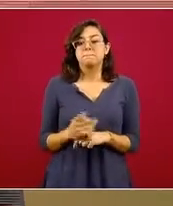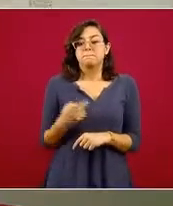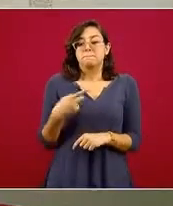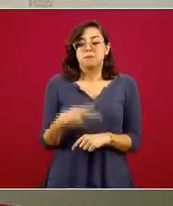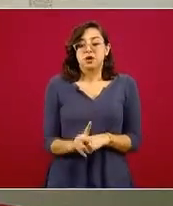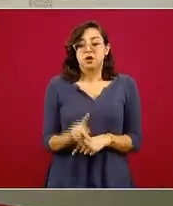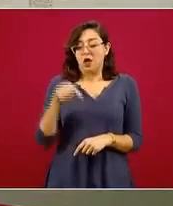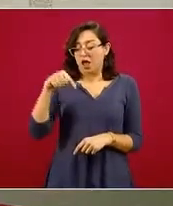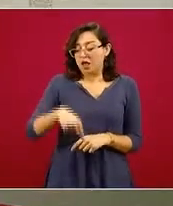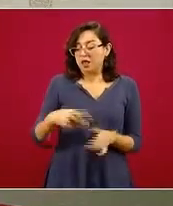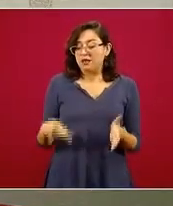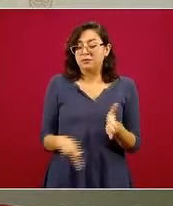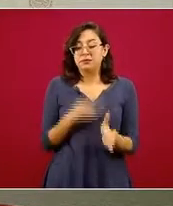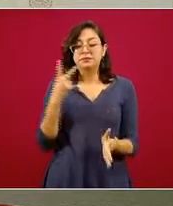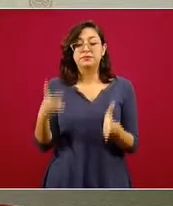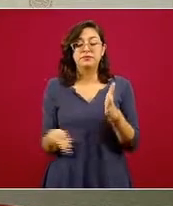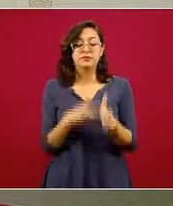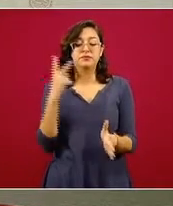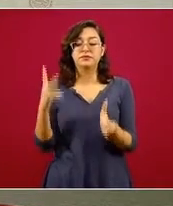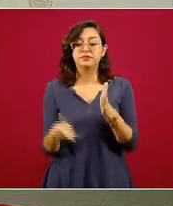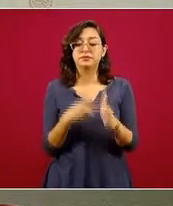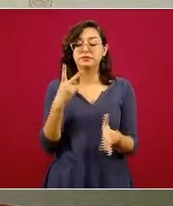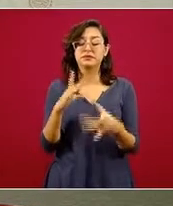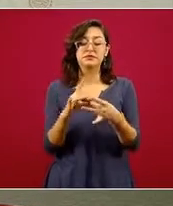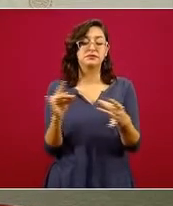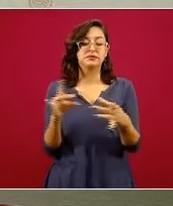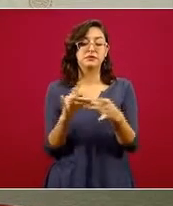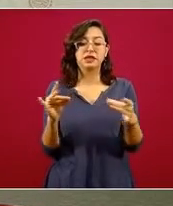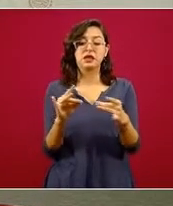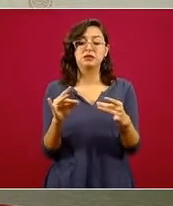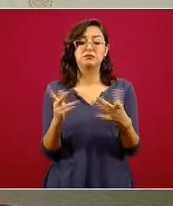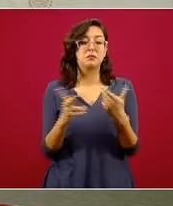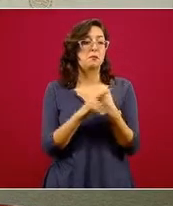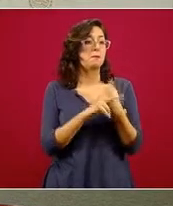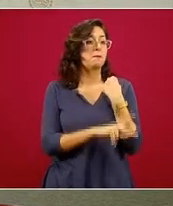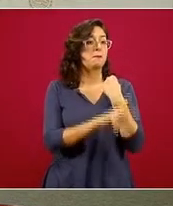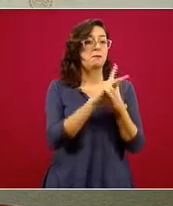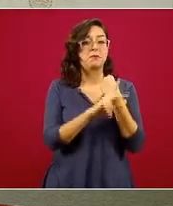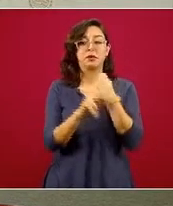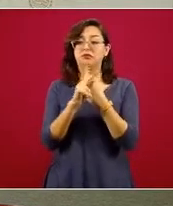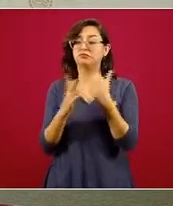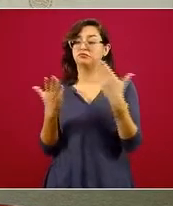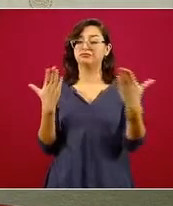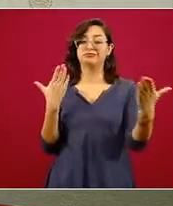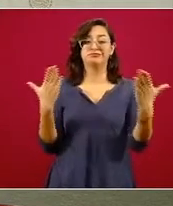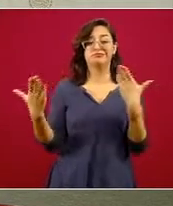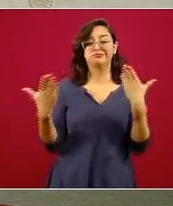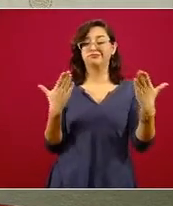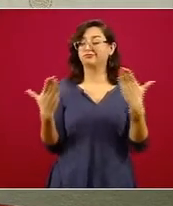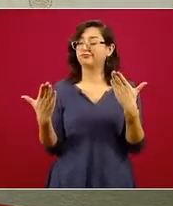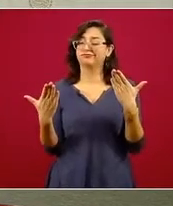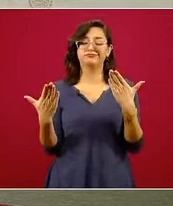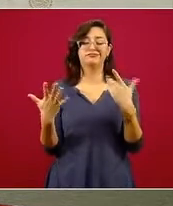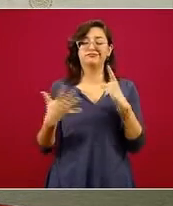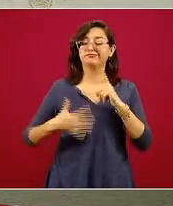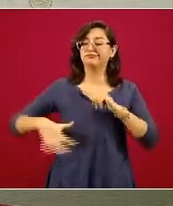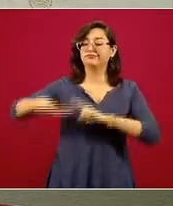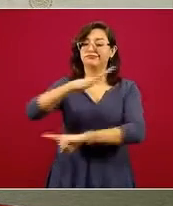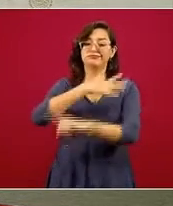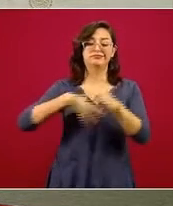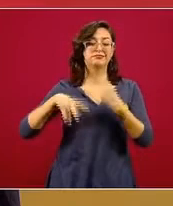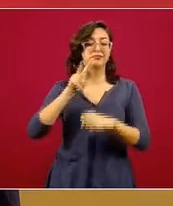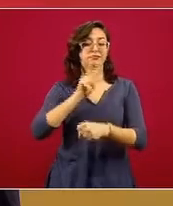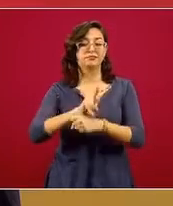aquí hemos comentado extensamente sobre el tema de comparar a los países que tienen distintos abordajes de vigilancia